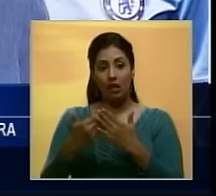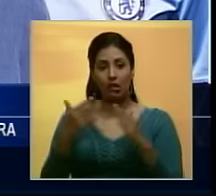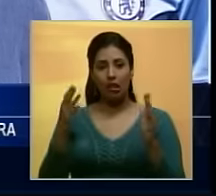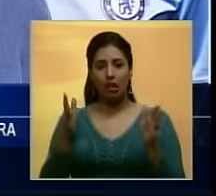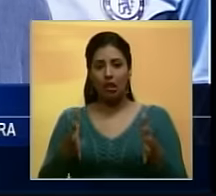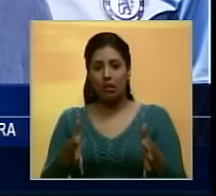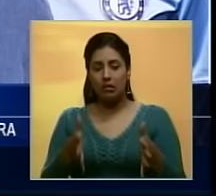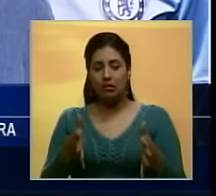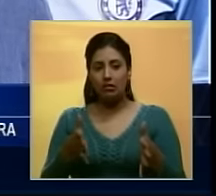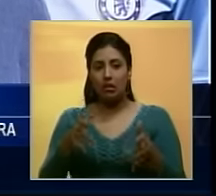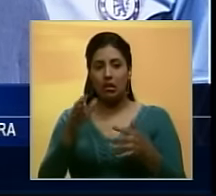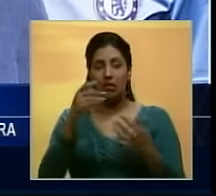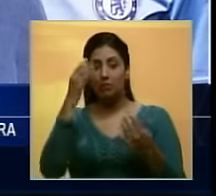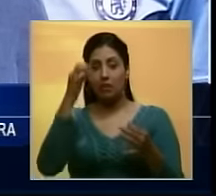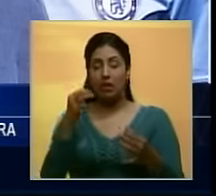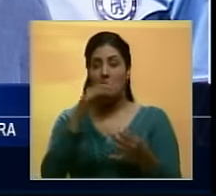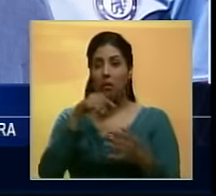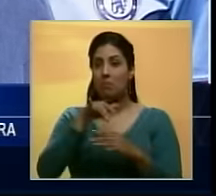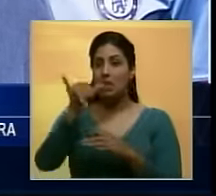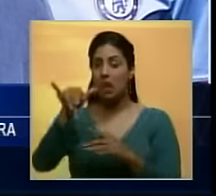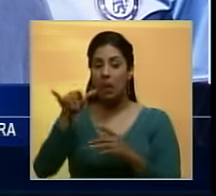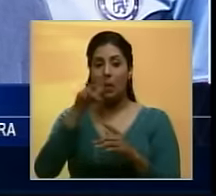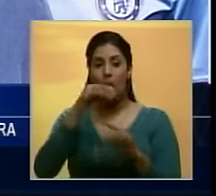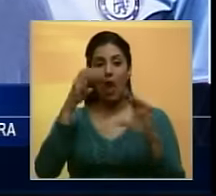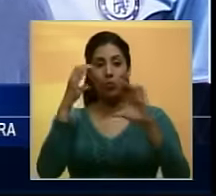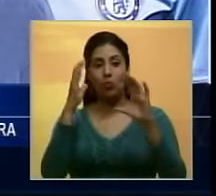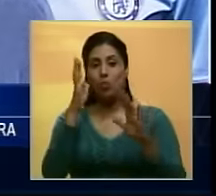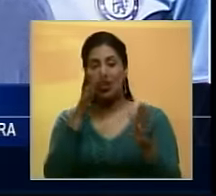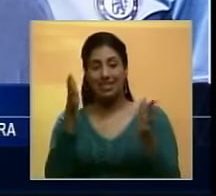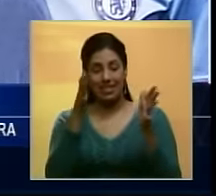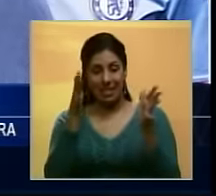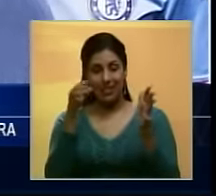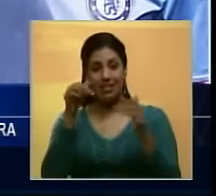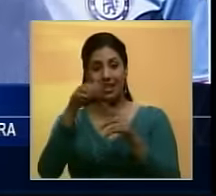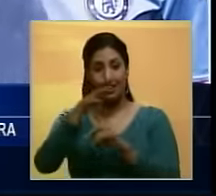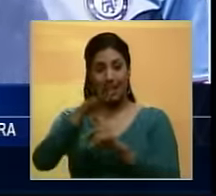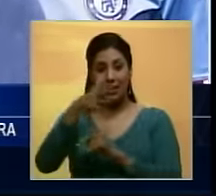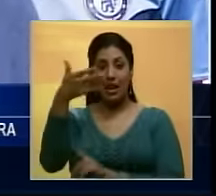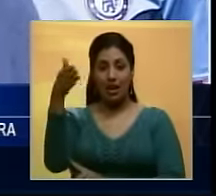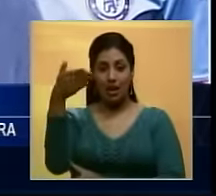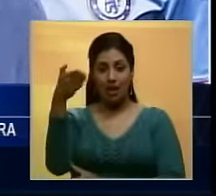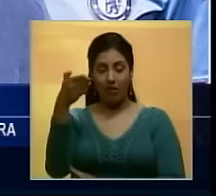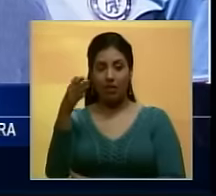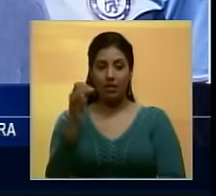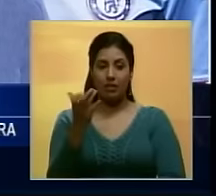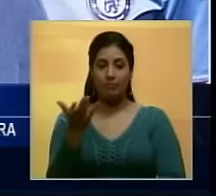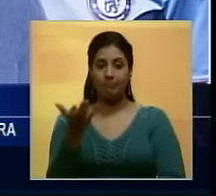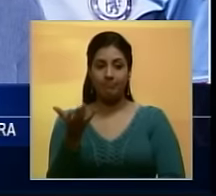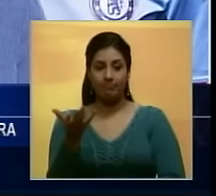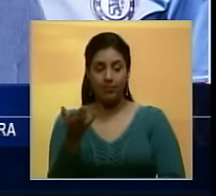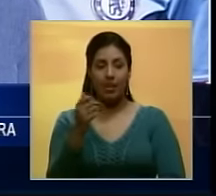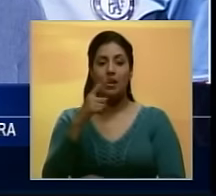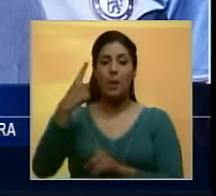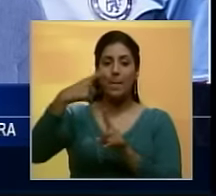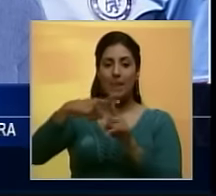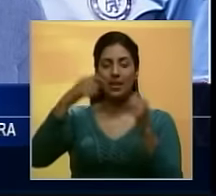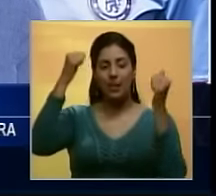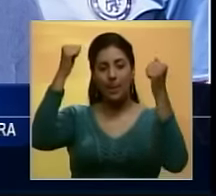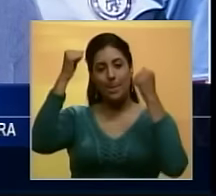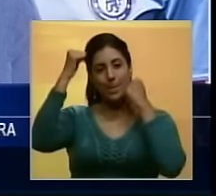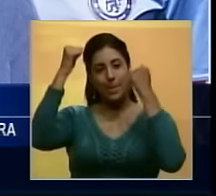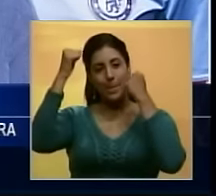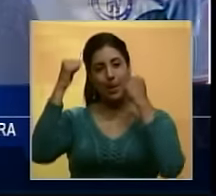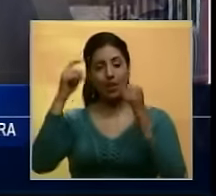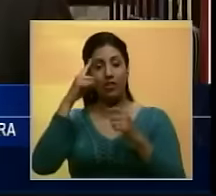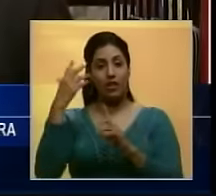prácticamente en estado de indefensión. Porque las líneas que prestan servicio aquí en el terminal de la bandera decidieron sumarse a un paro